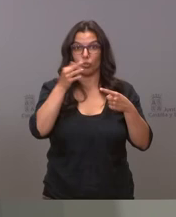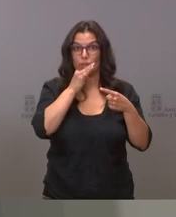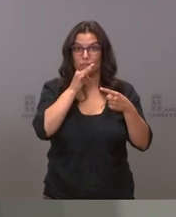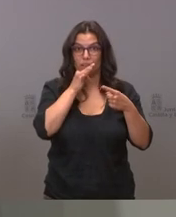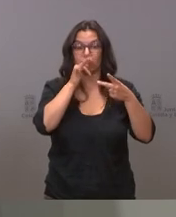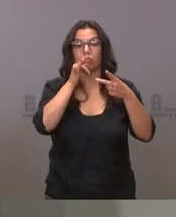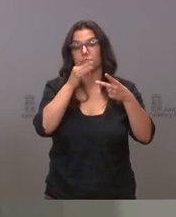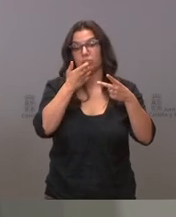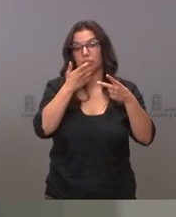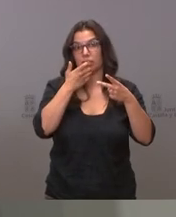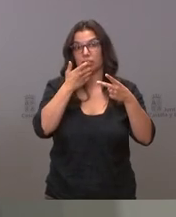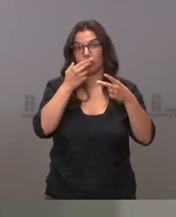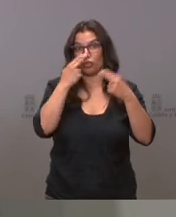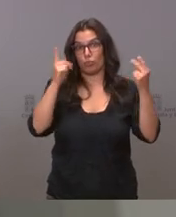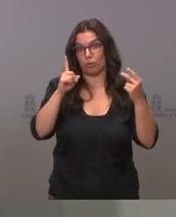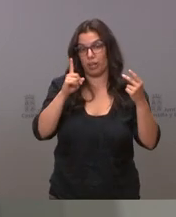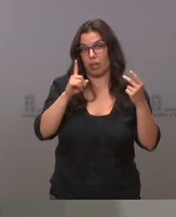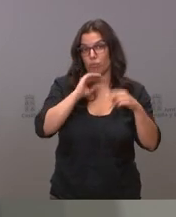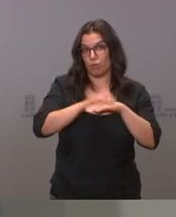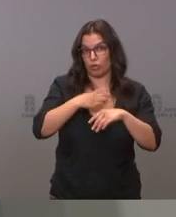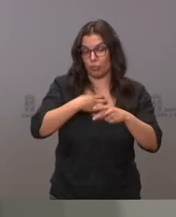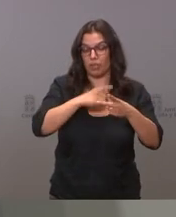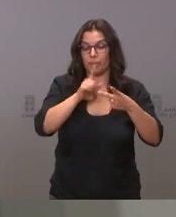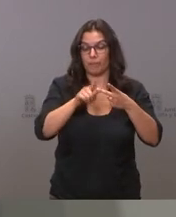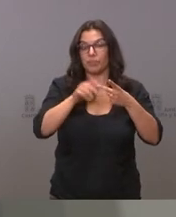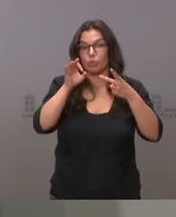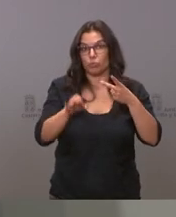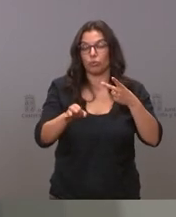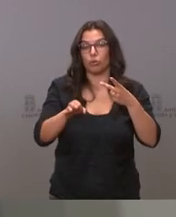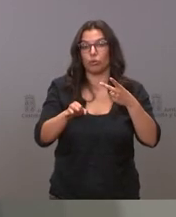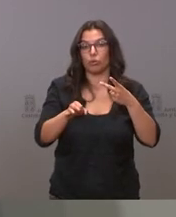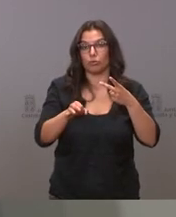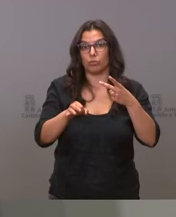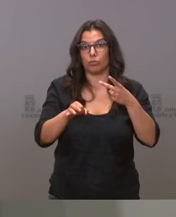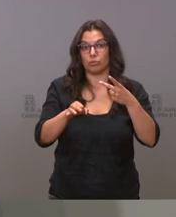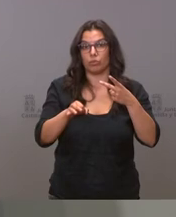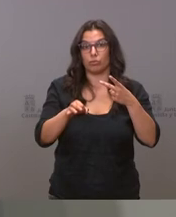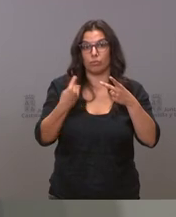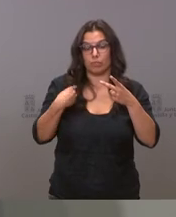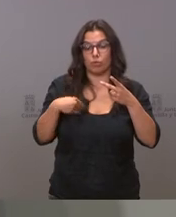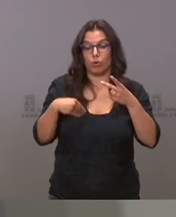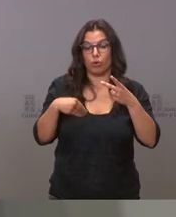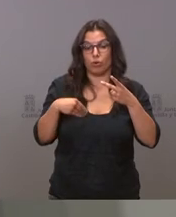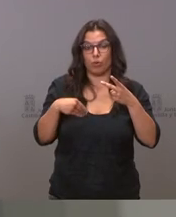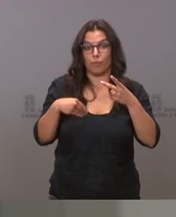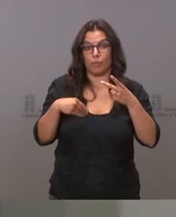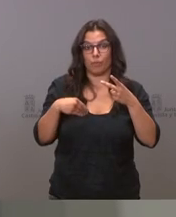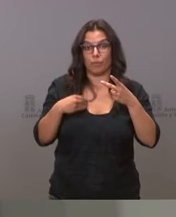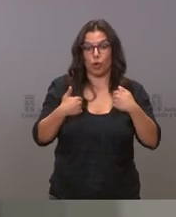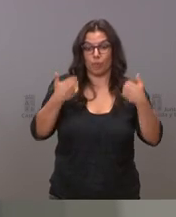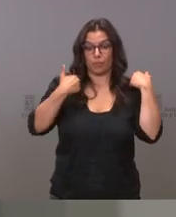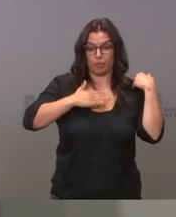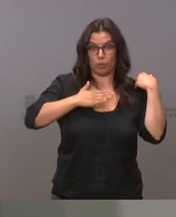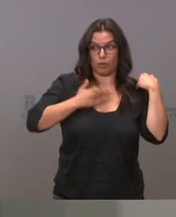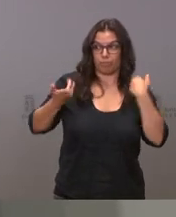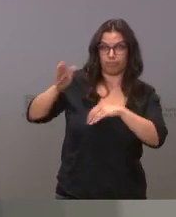esté publicado no hay nada que cumplir y en segundo lugar vulnera nuestras competencias